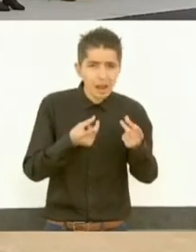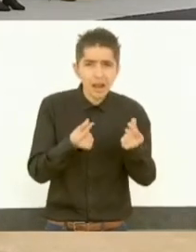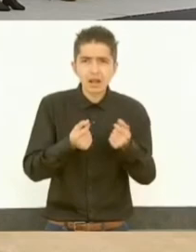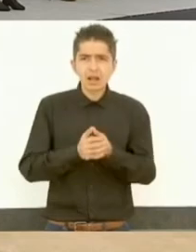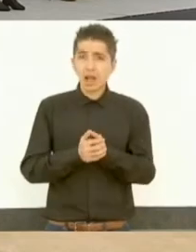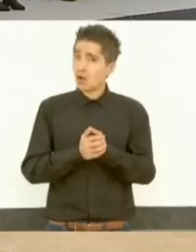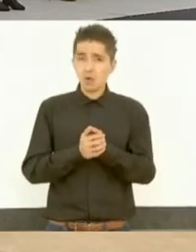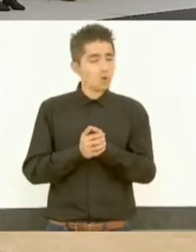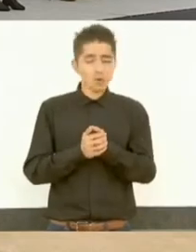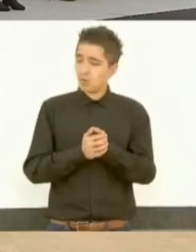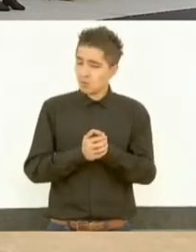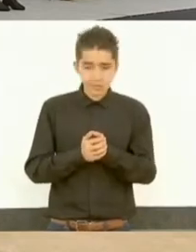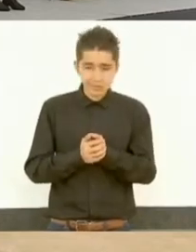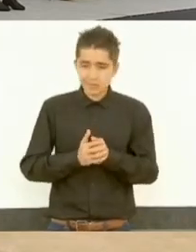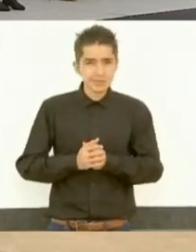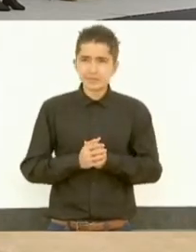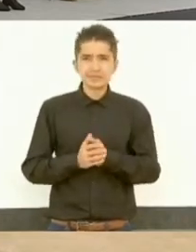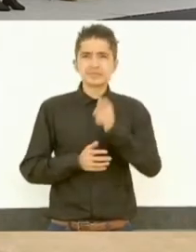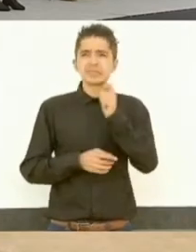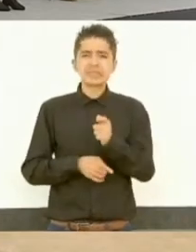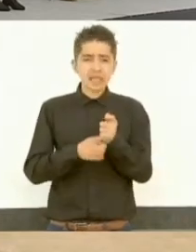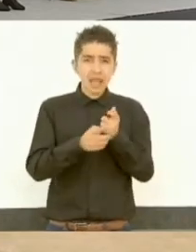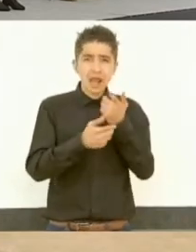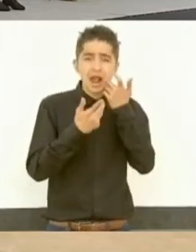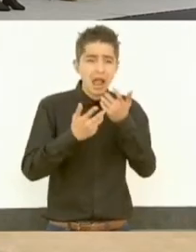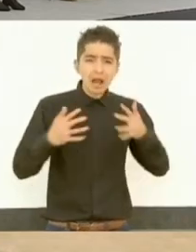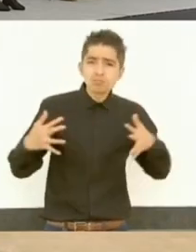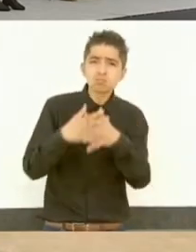declarar la guerra,